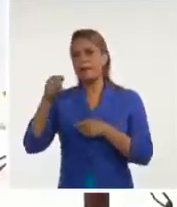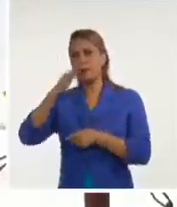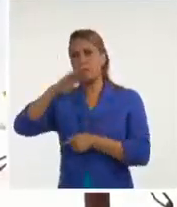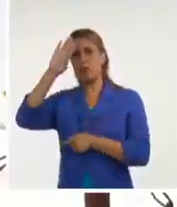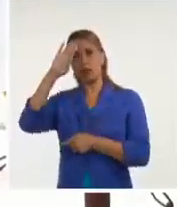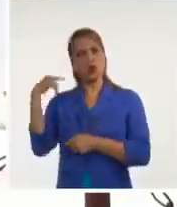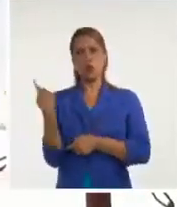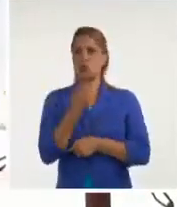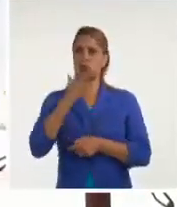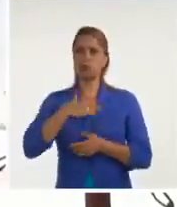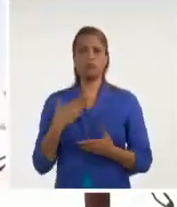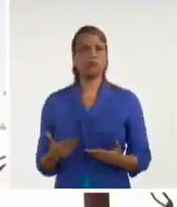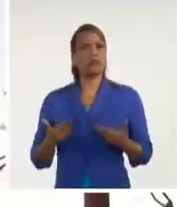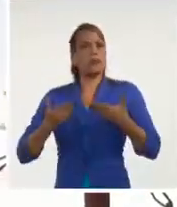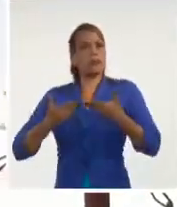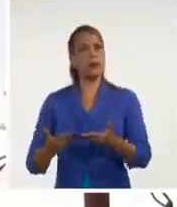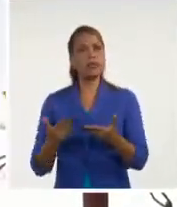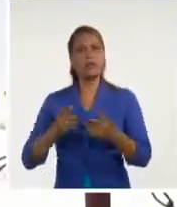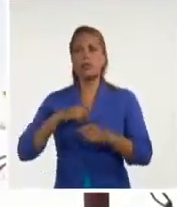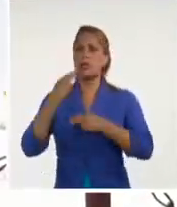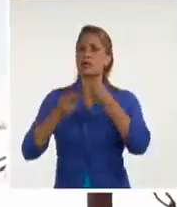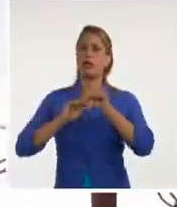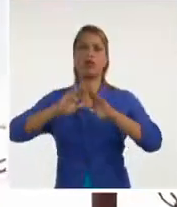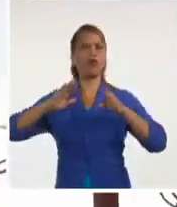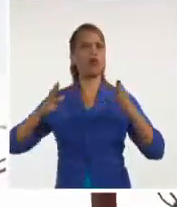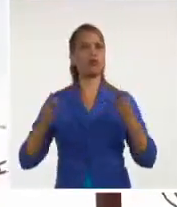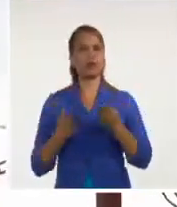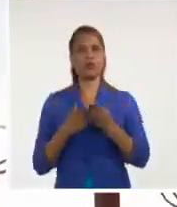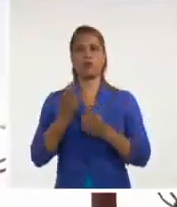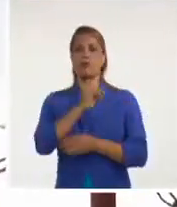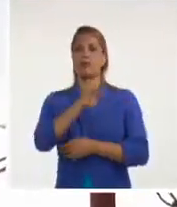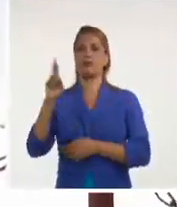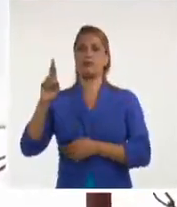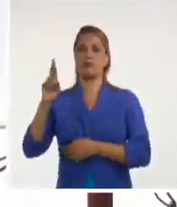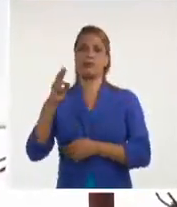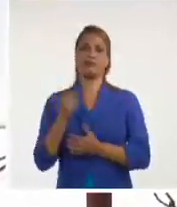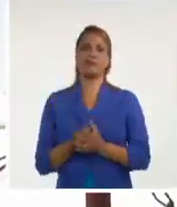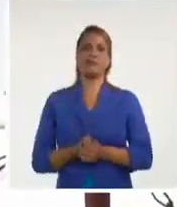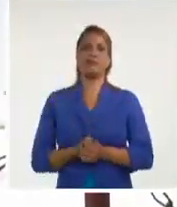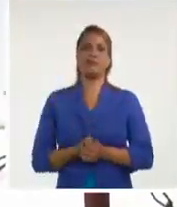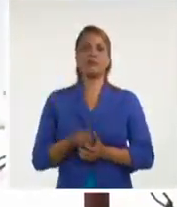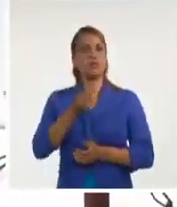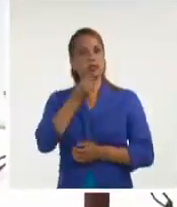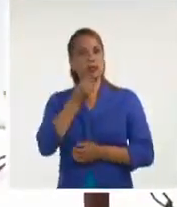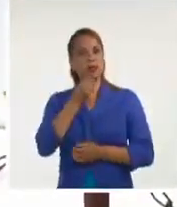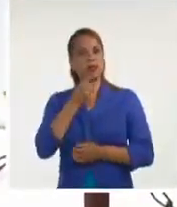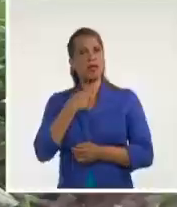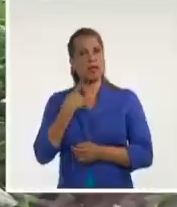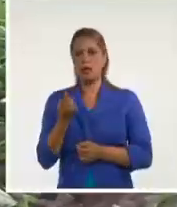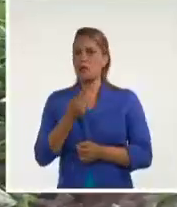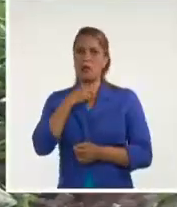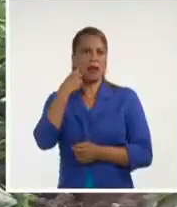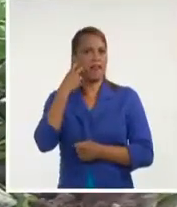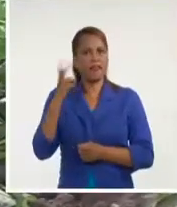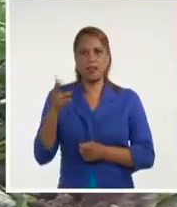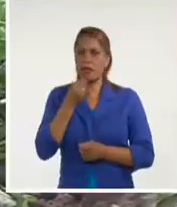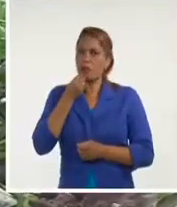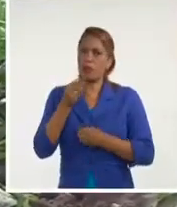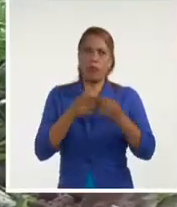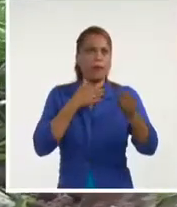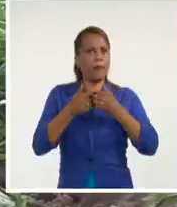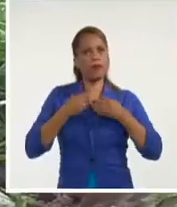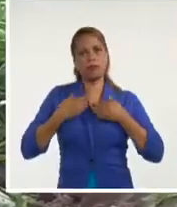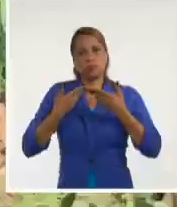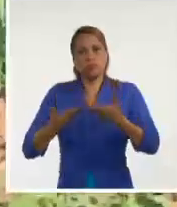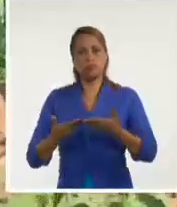dispuestos a hacerlo todo por esta revolución y si es posible, con nuestras propias vidas. Los jóvenes que